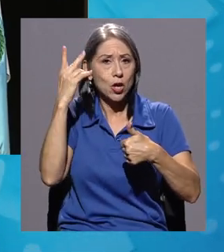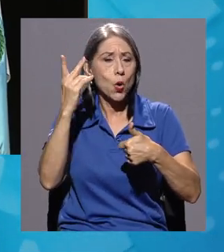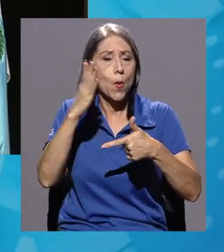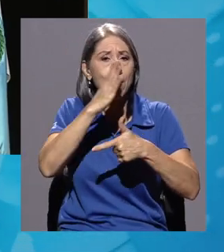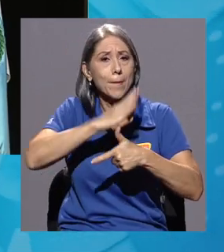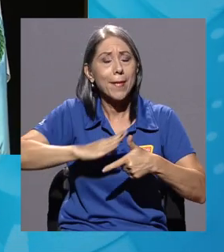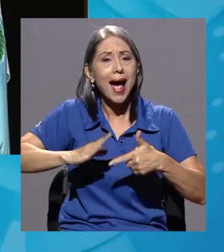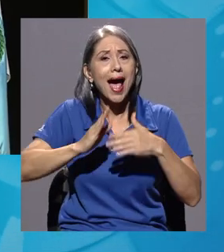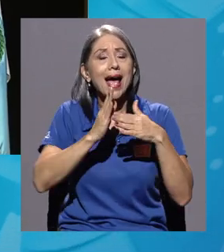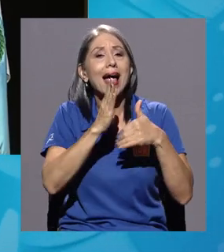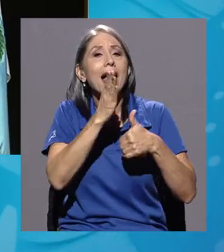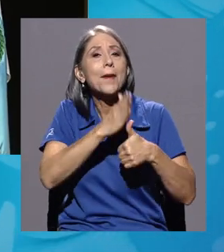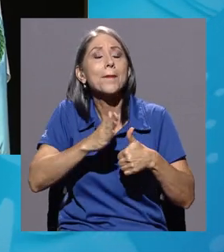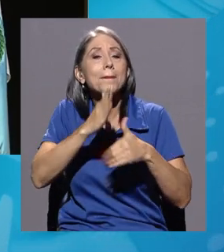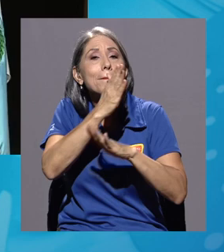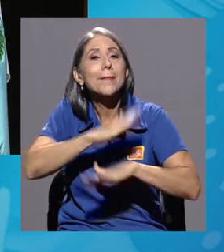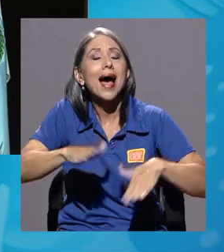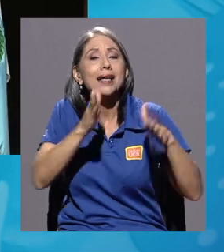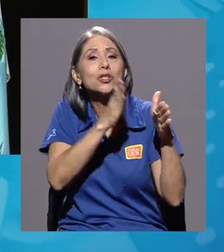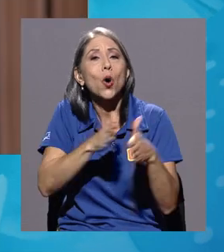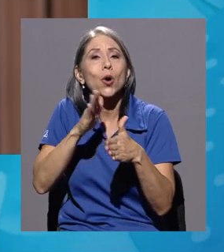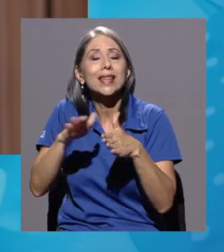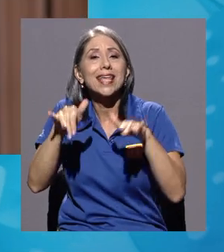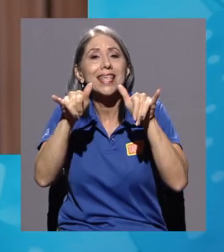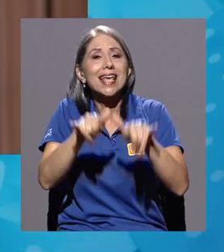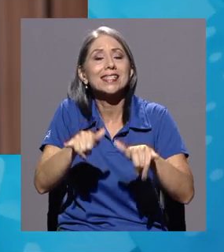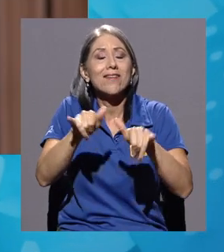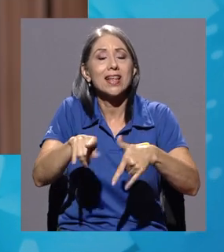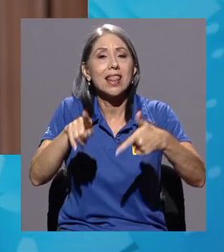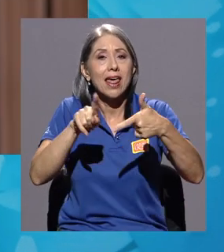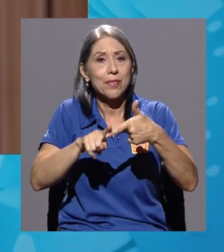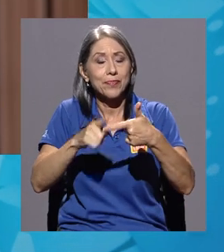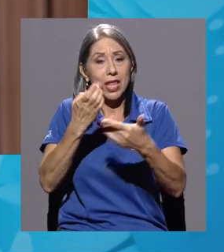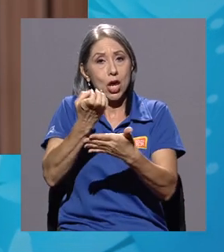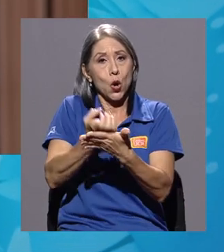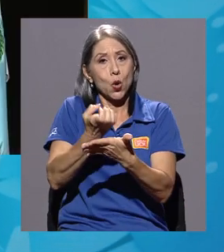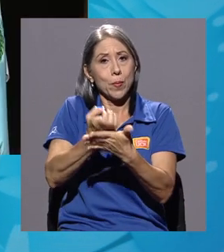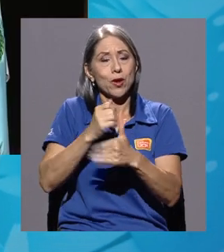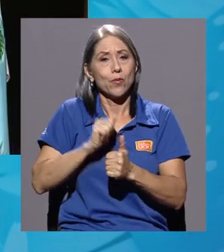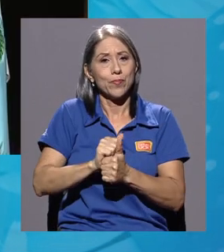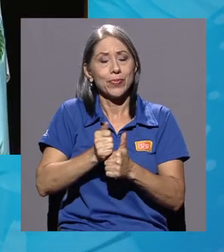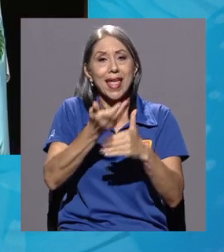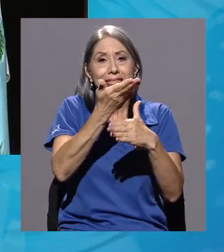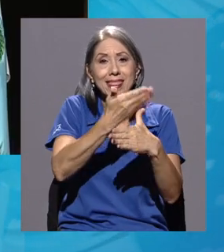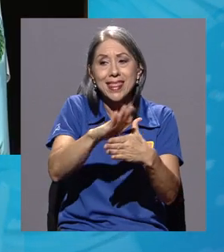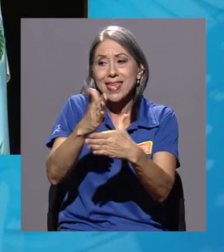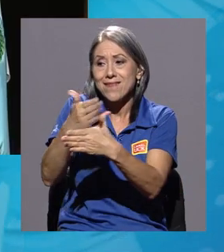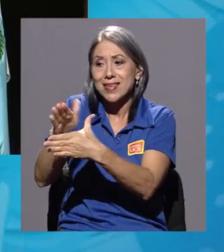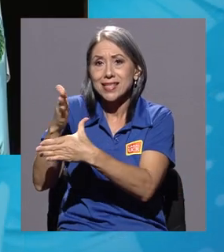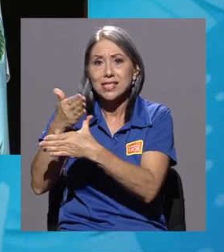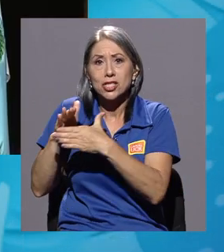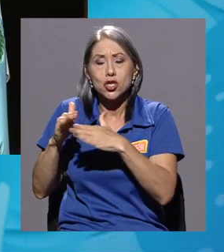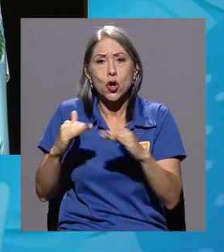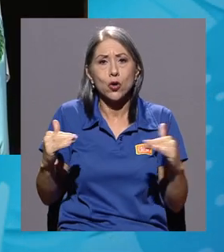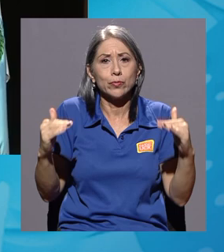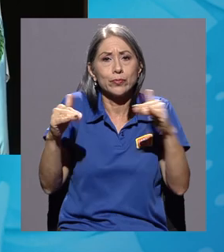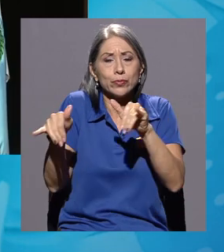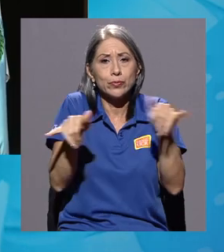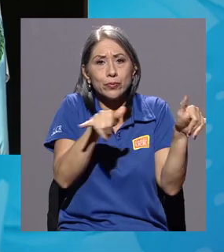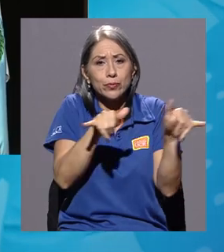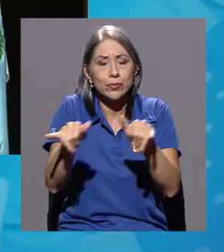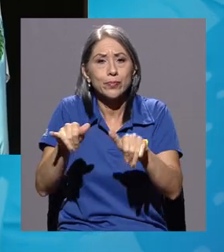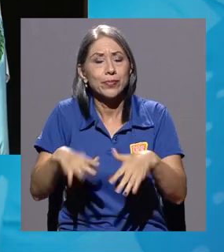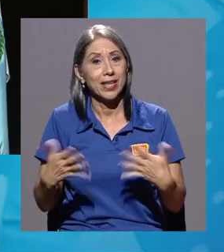paz orden y estabilidad otro económico división equitativa de la propiedad